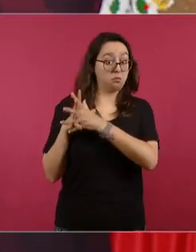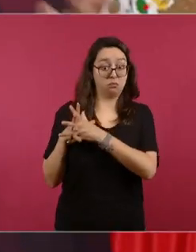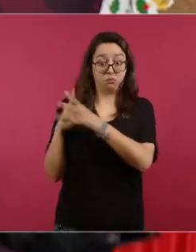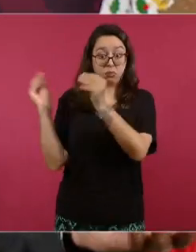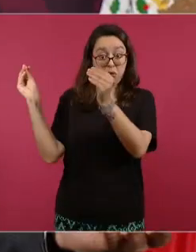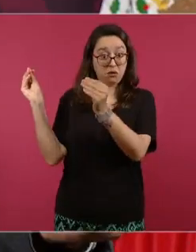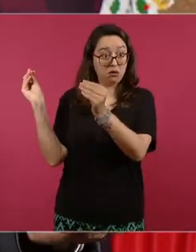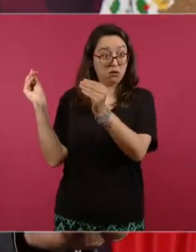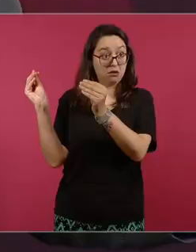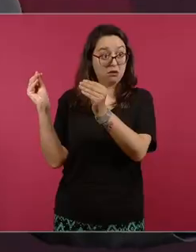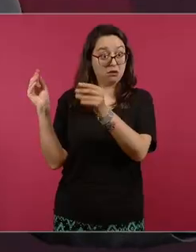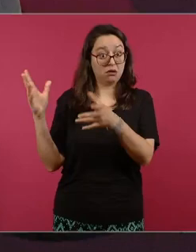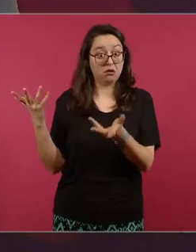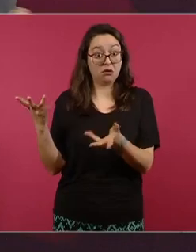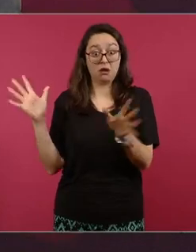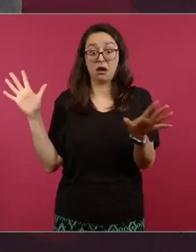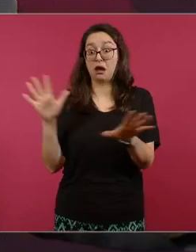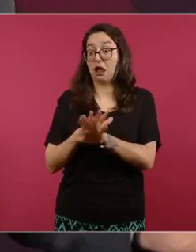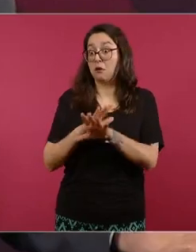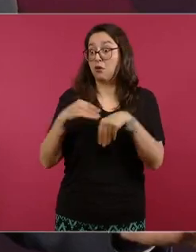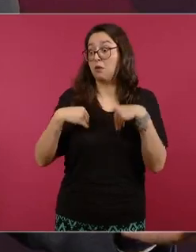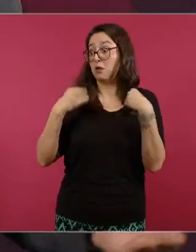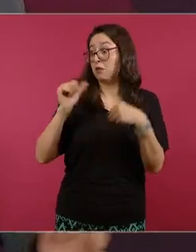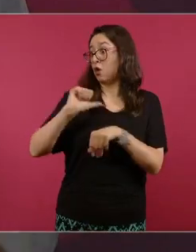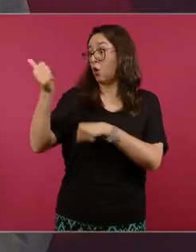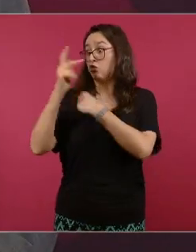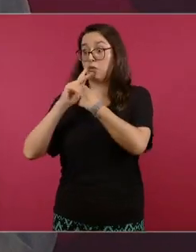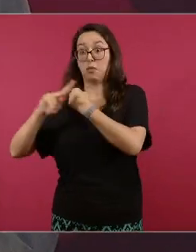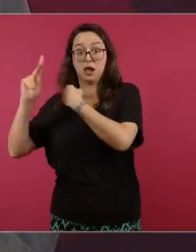todos yo me voy a quedar aquí